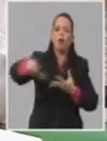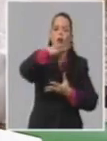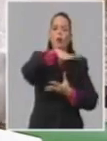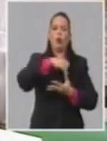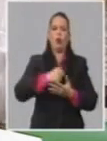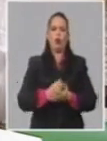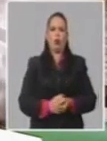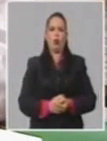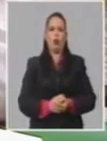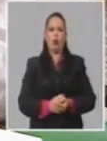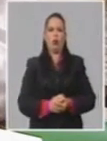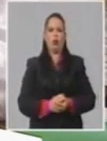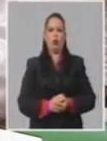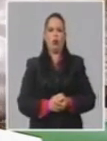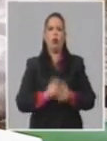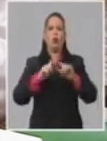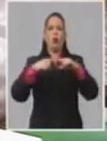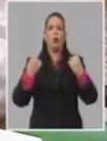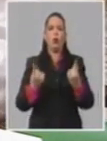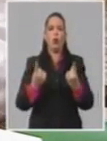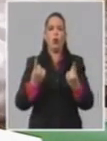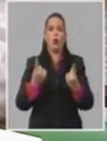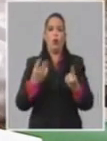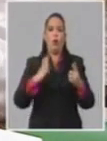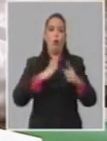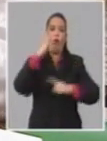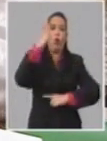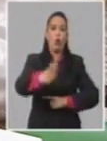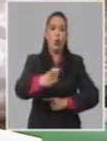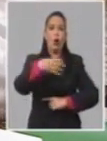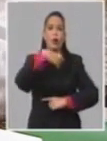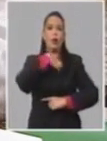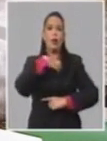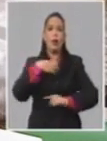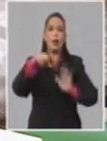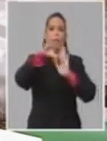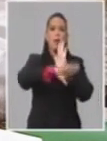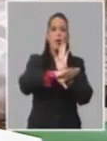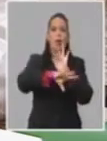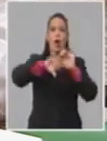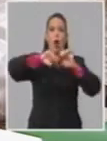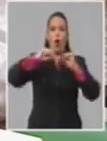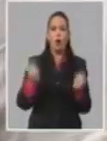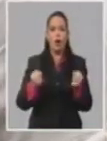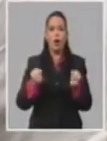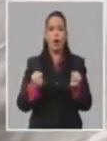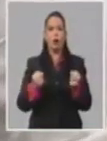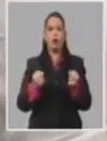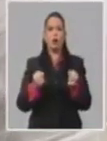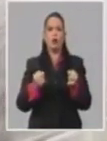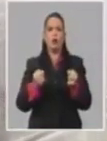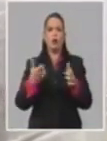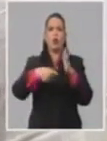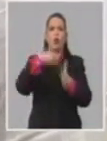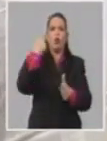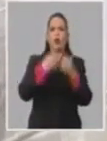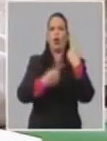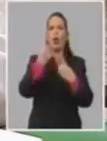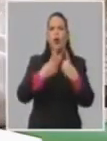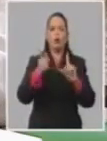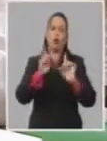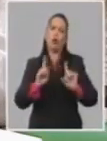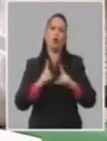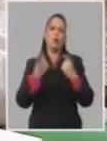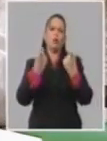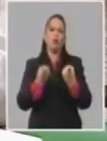lo próximo que tendremos que adoptar es la medida de que sea obligatorio y comenzar a decirlo. No, nosotros creemos que lo